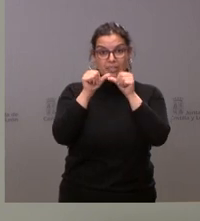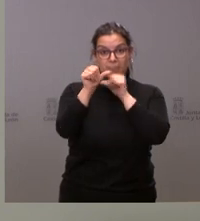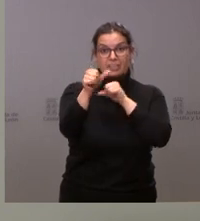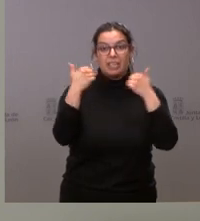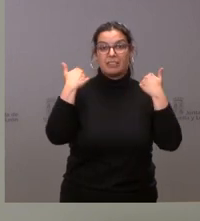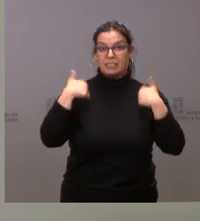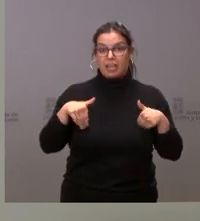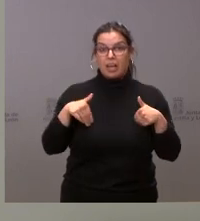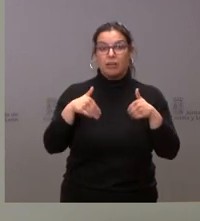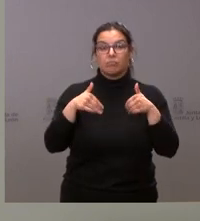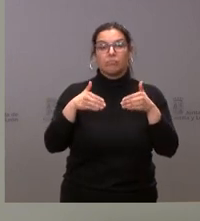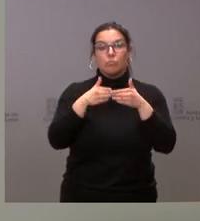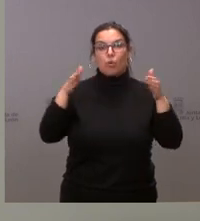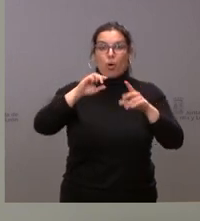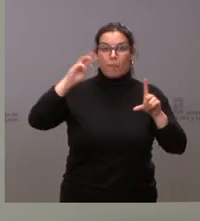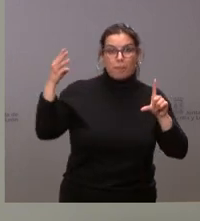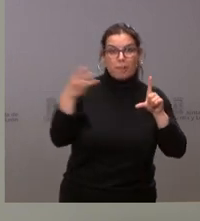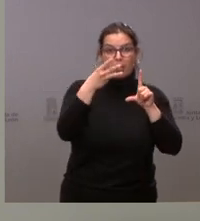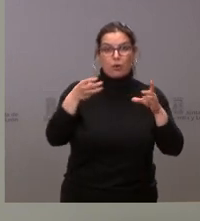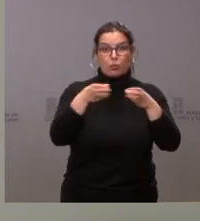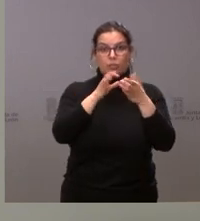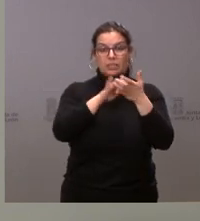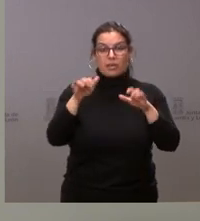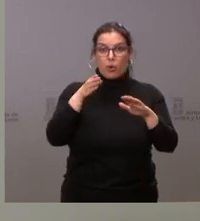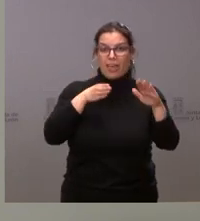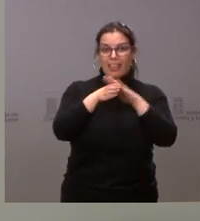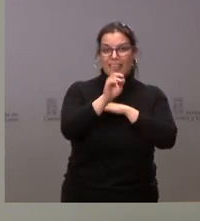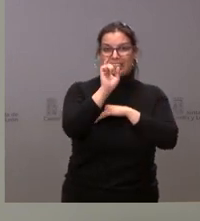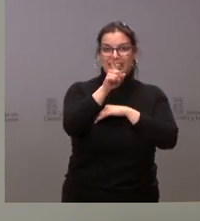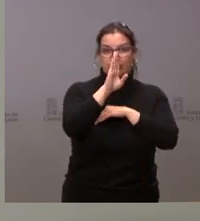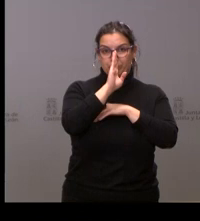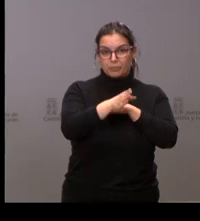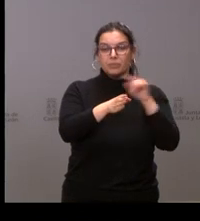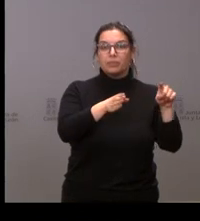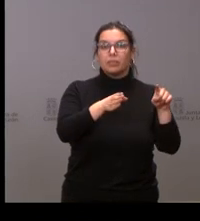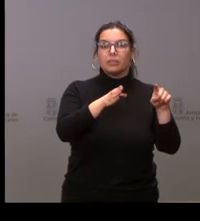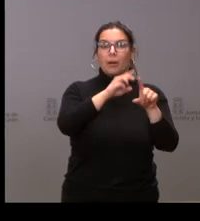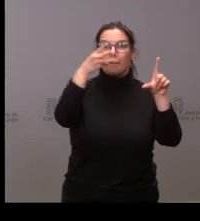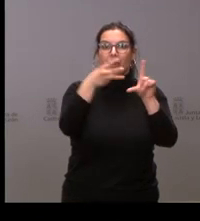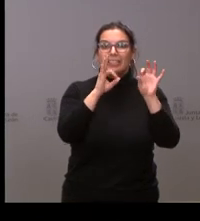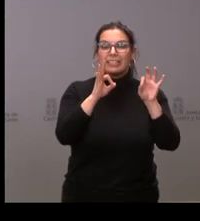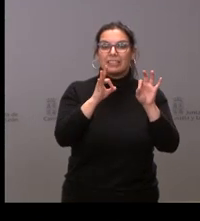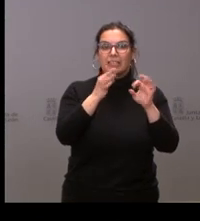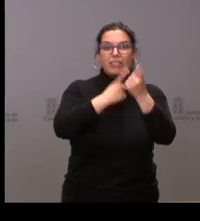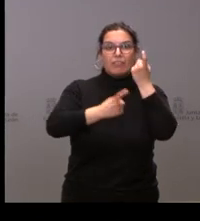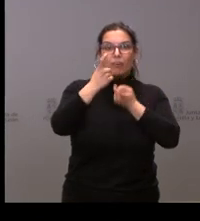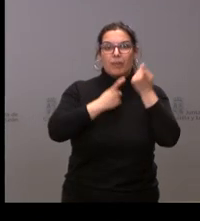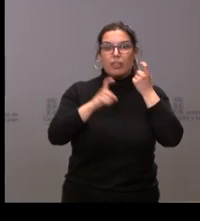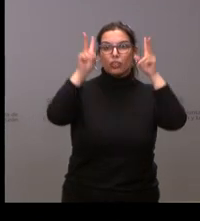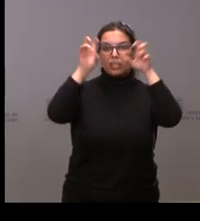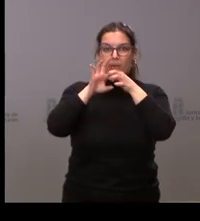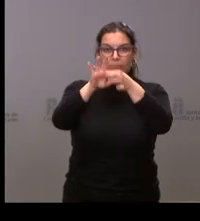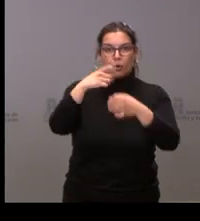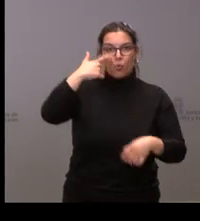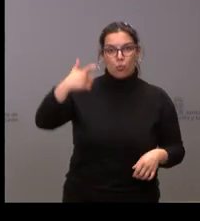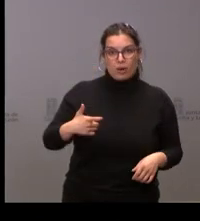en la página web de la Junta de Castilla y León con un acceso específico, una web de información de interés sobre la crisis de